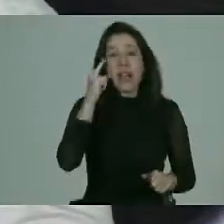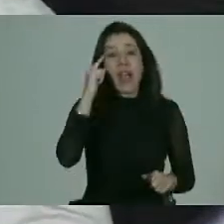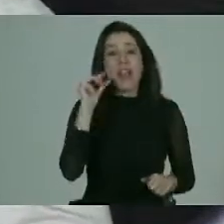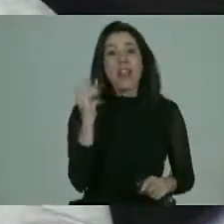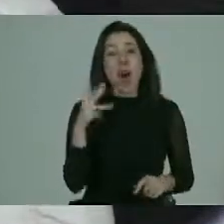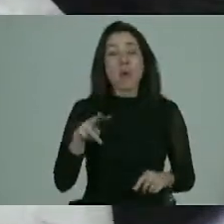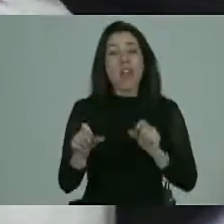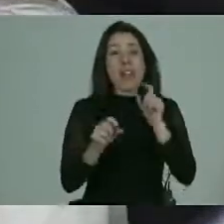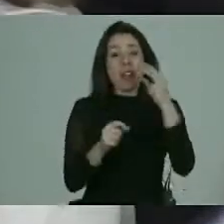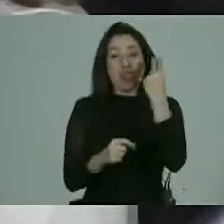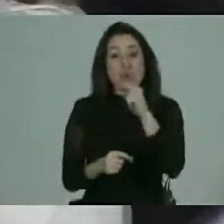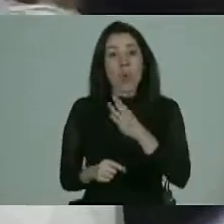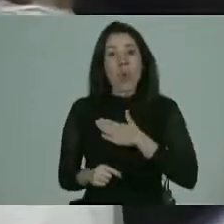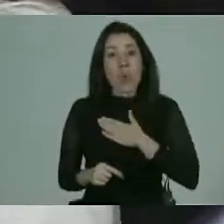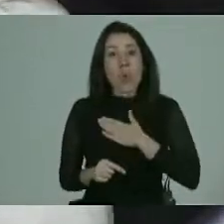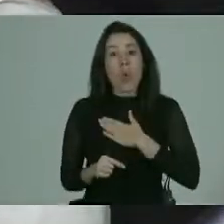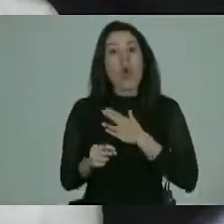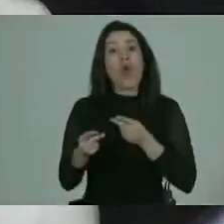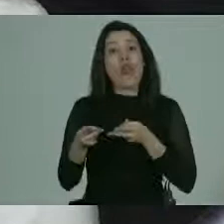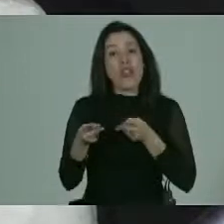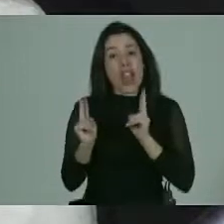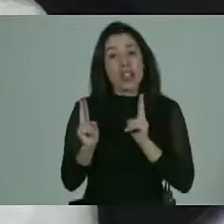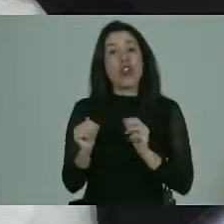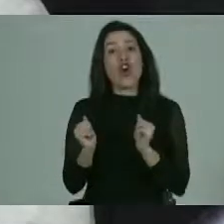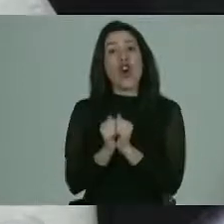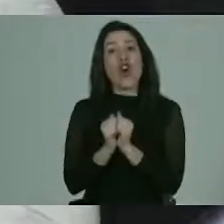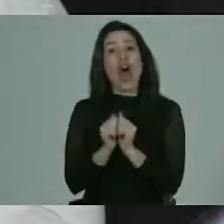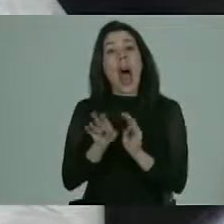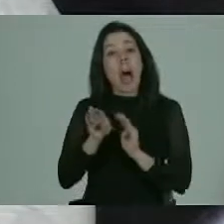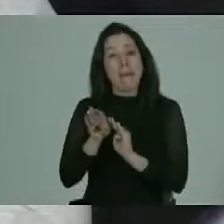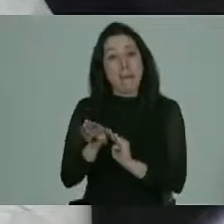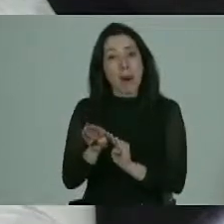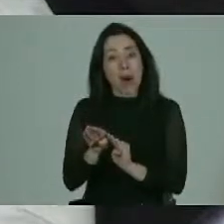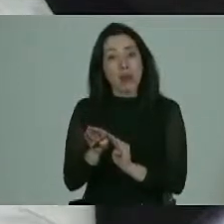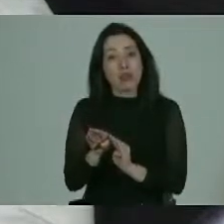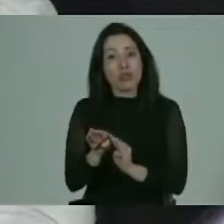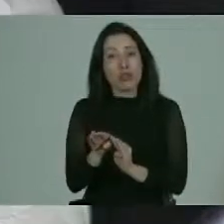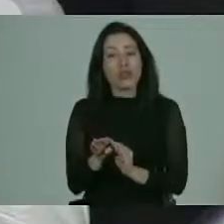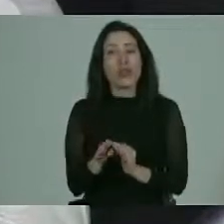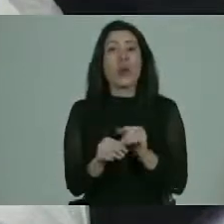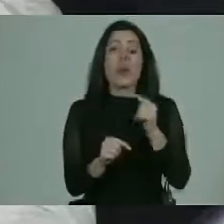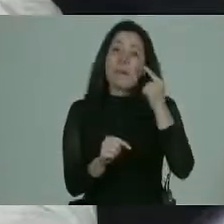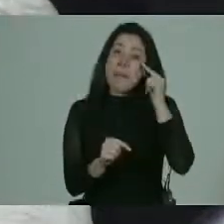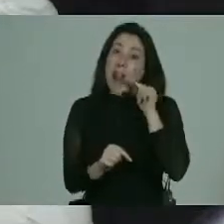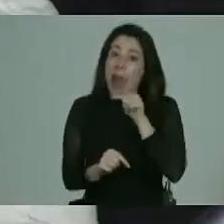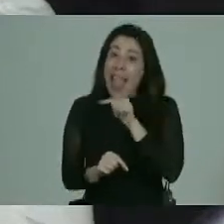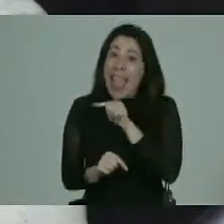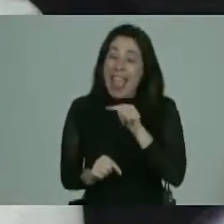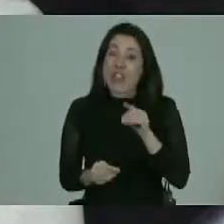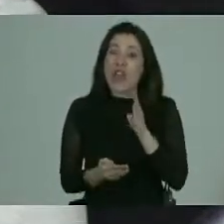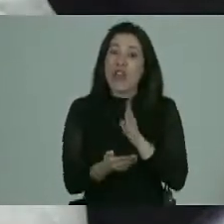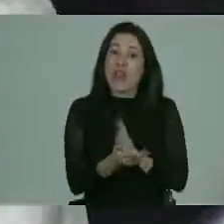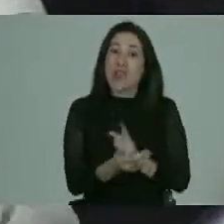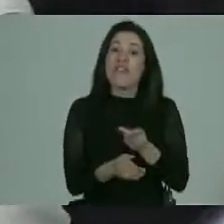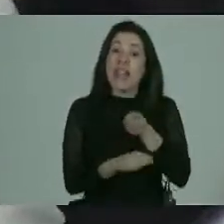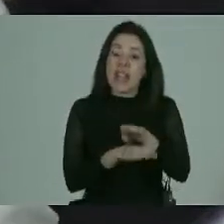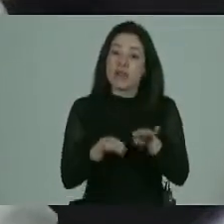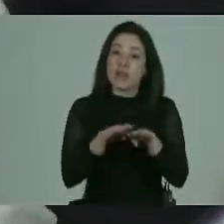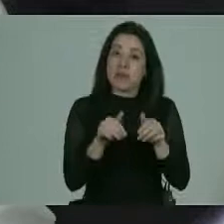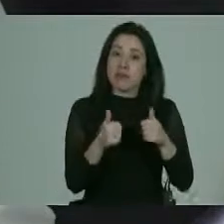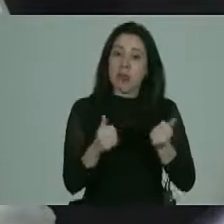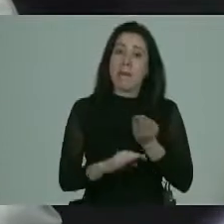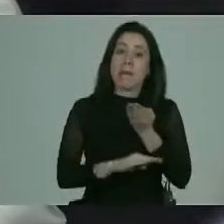defendiendo sus derechos con un apoyo obvio sí con un apoyo y ahí vamos a ver la intensidad de los apoyos pero son ellos los que tienen que estar en esta mesa